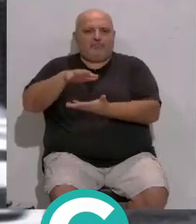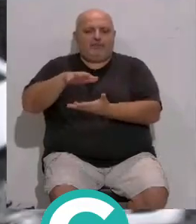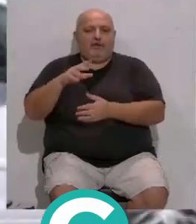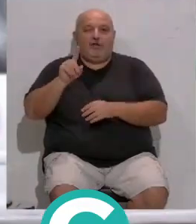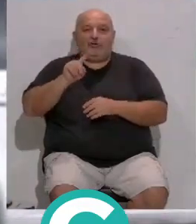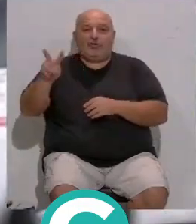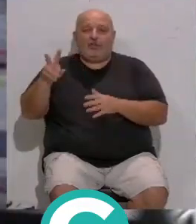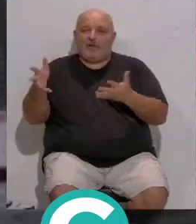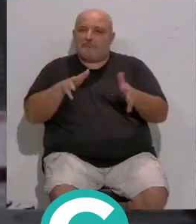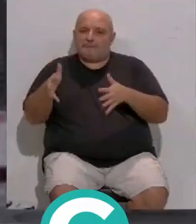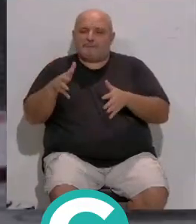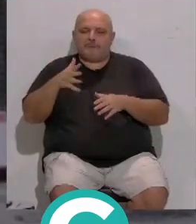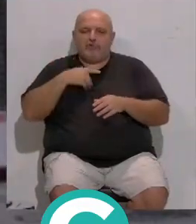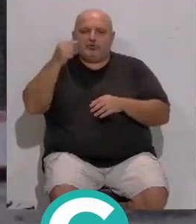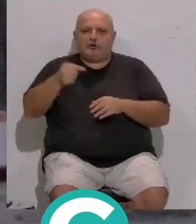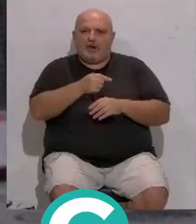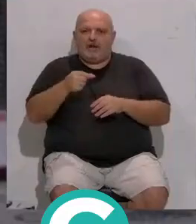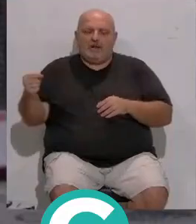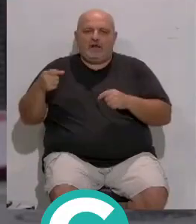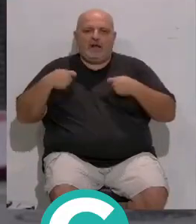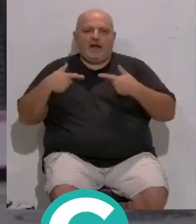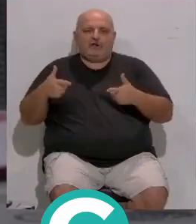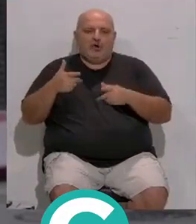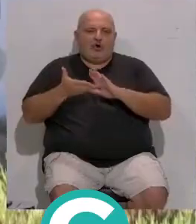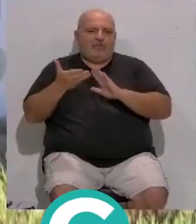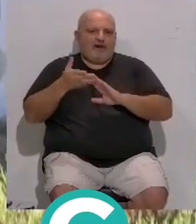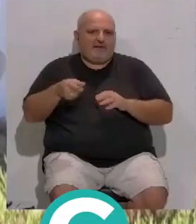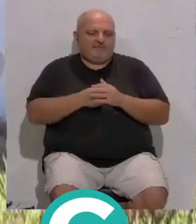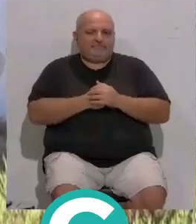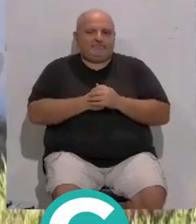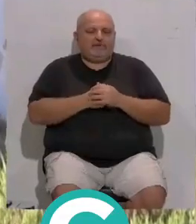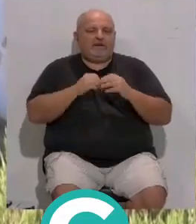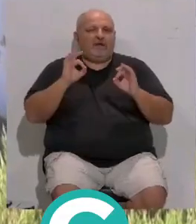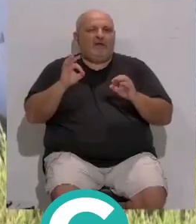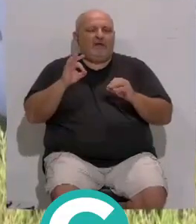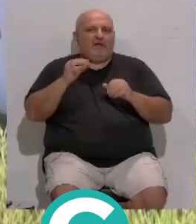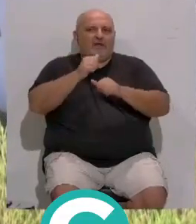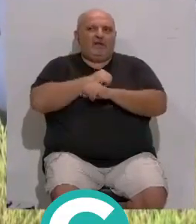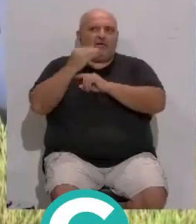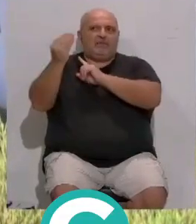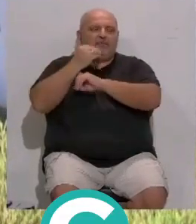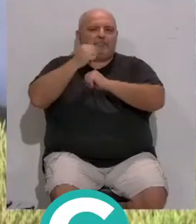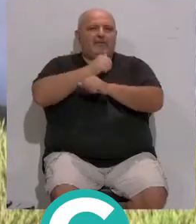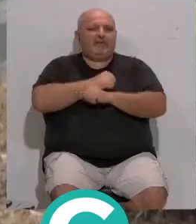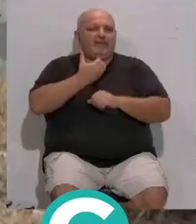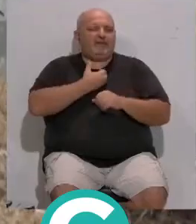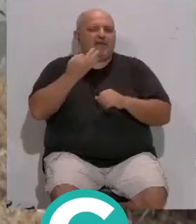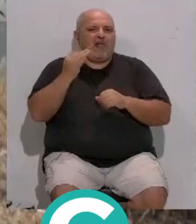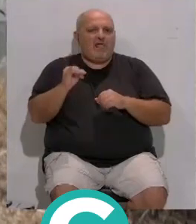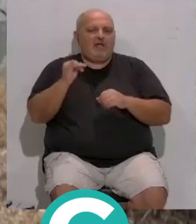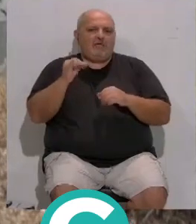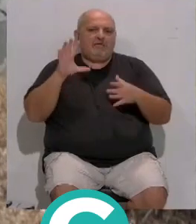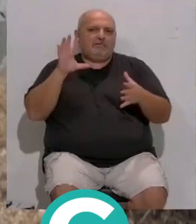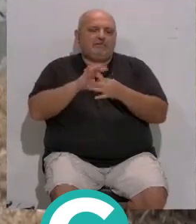los 12 que aproximadamente... ...podría alcanzar... ...el coste total de las obras. Respecto a la financiación pendiente... ...desde el ayuntamiento... contempla